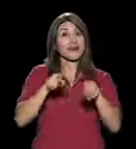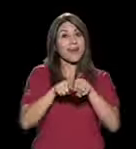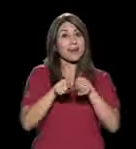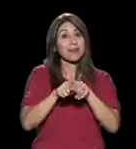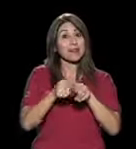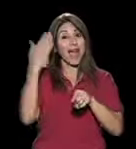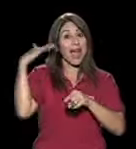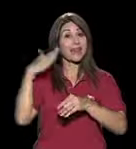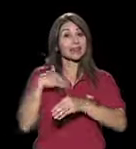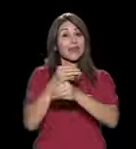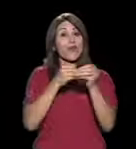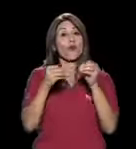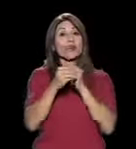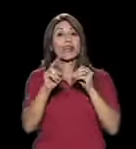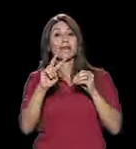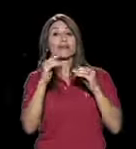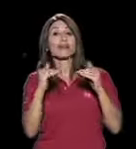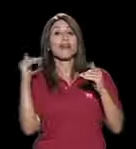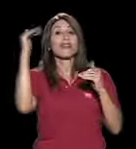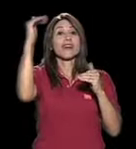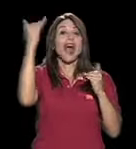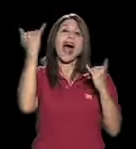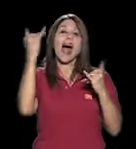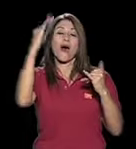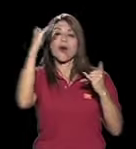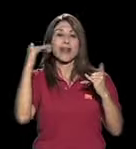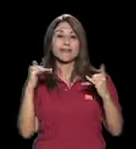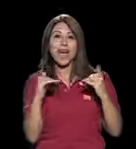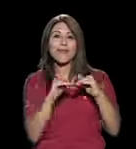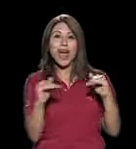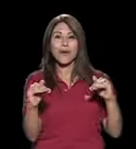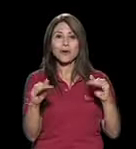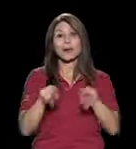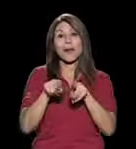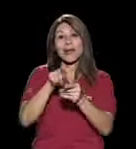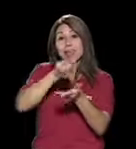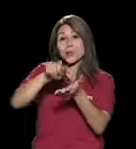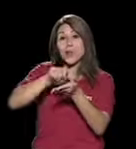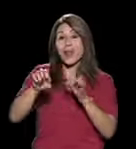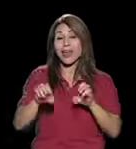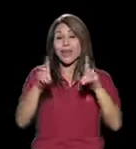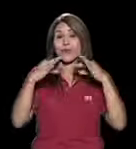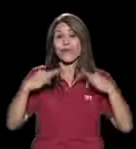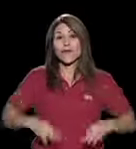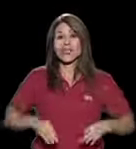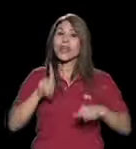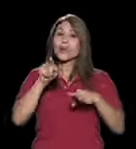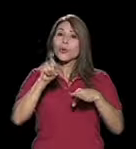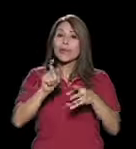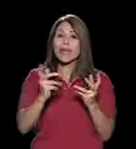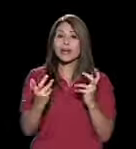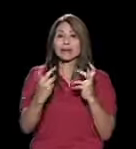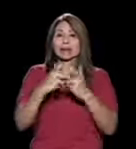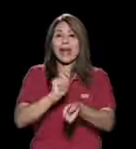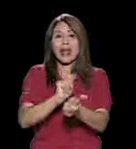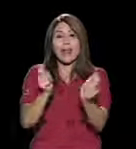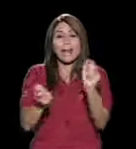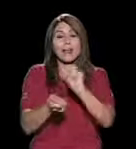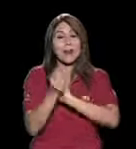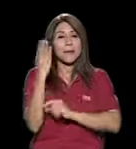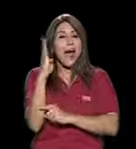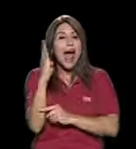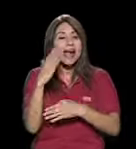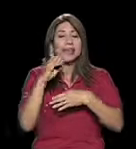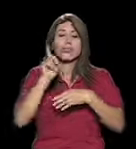mi oficina estaba abrida, ahora tiene que estar abajo, por ejemplo, en la escuela de educación física tuvieron que adaptar baños, tuvieron que poner rampas, tuvieron que hacer de todo,